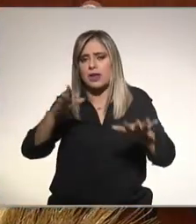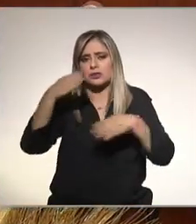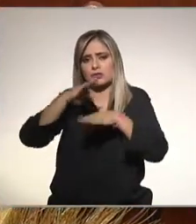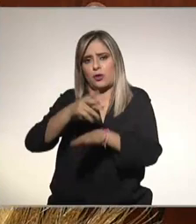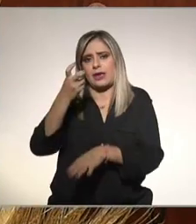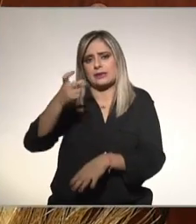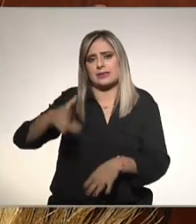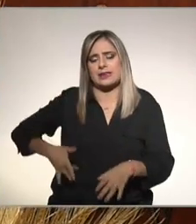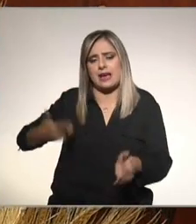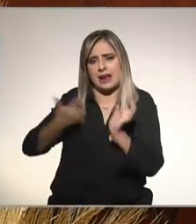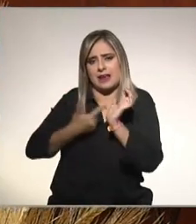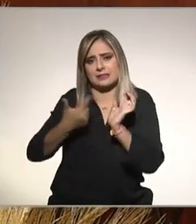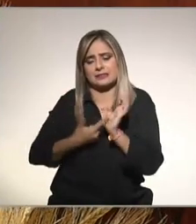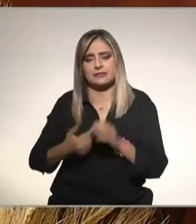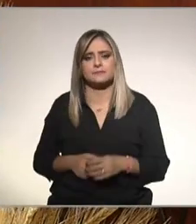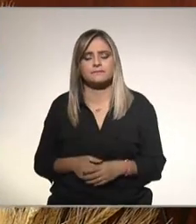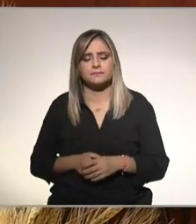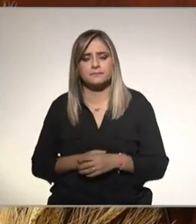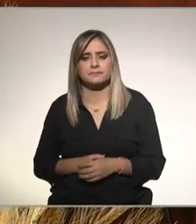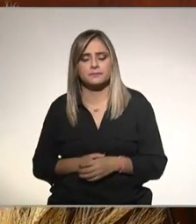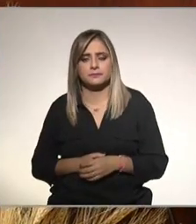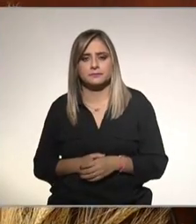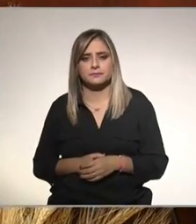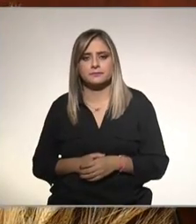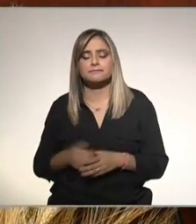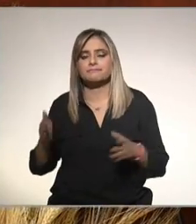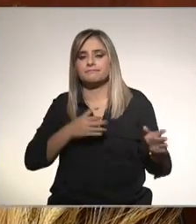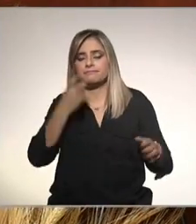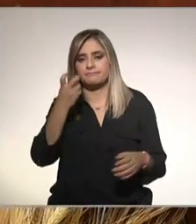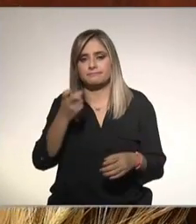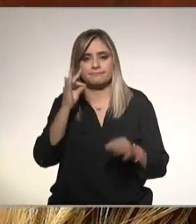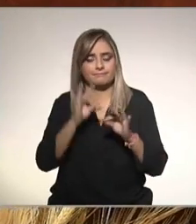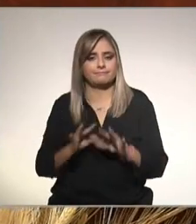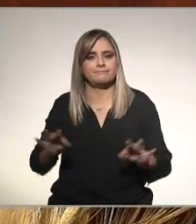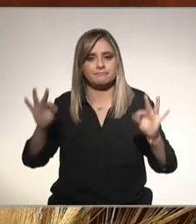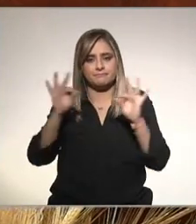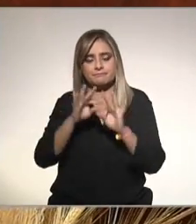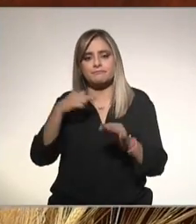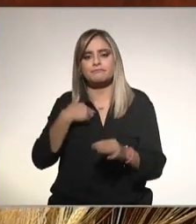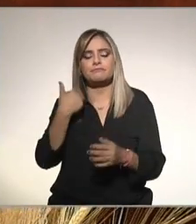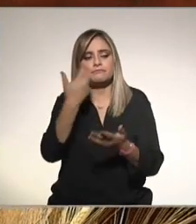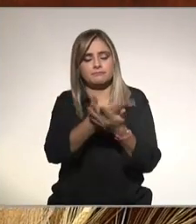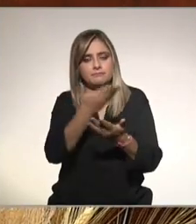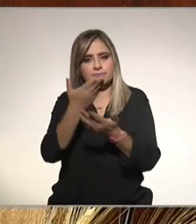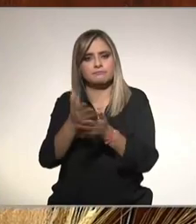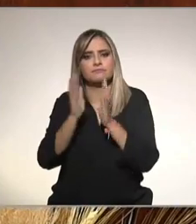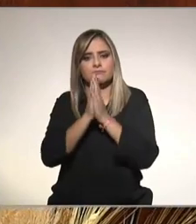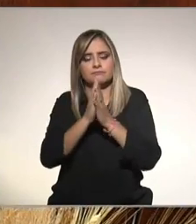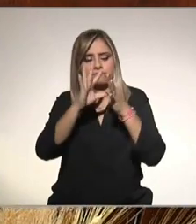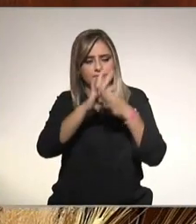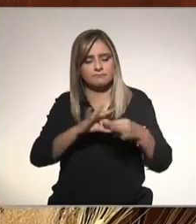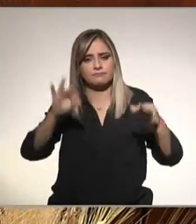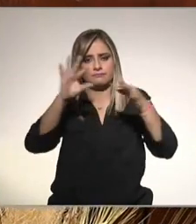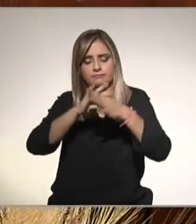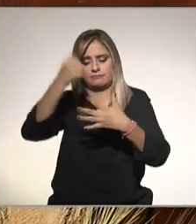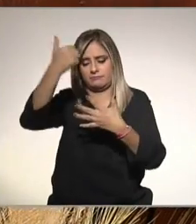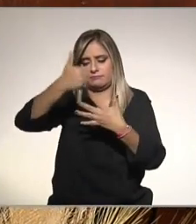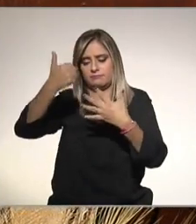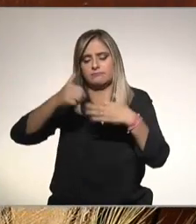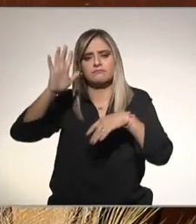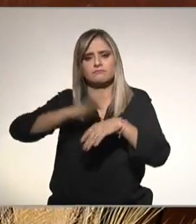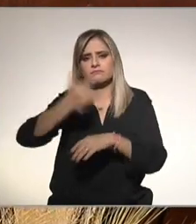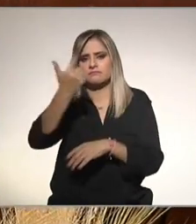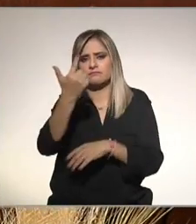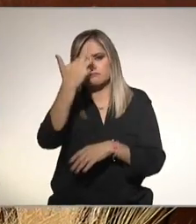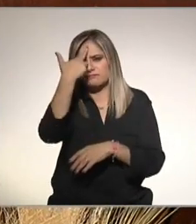doctores este yo creo que va a ser el punto más clave del programa y les voy a pedir que desglosemos uno por uno los factores de riesgo